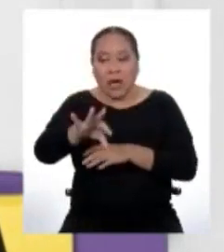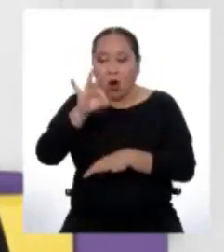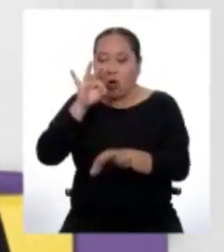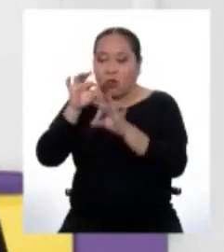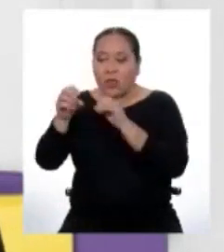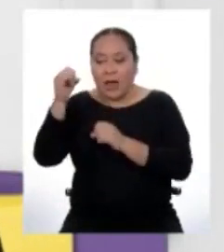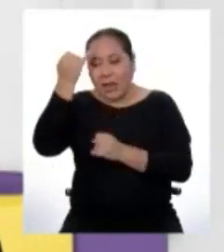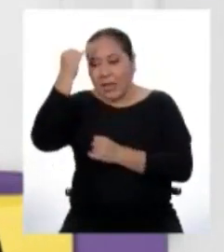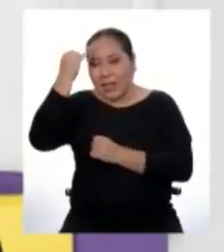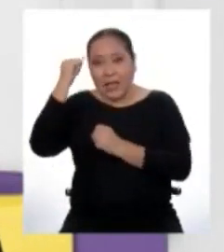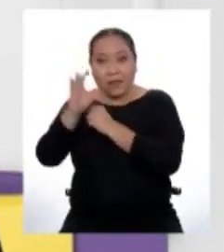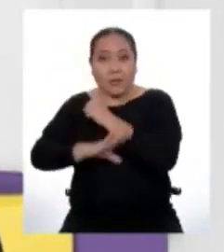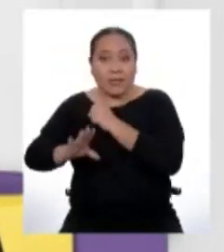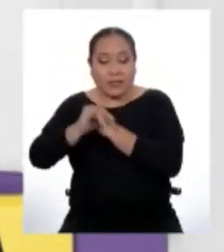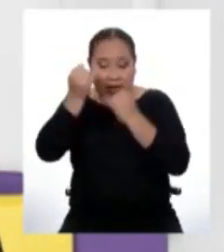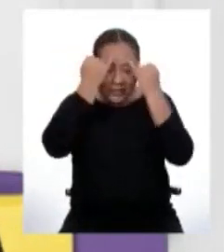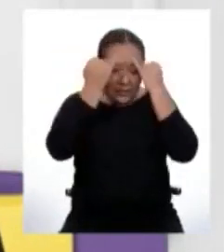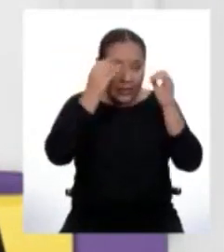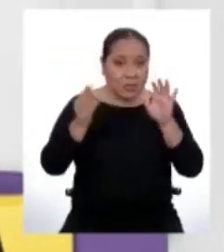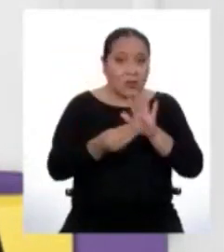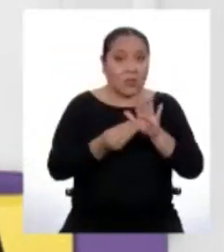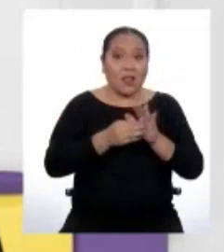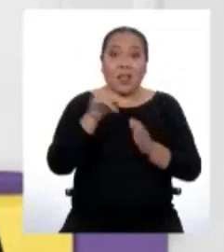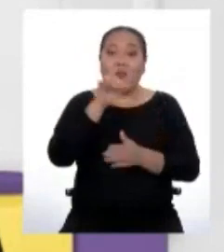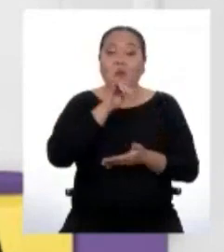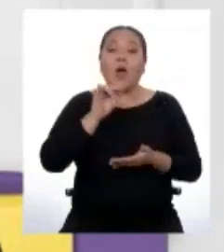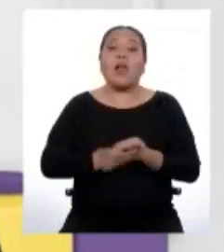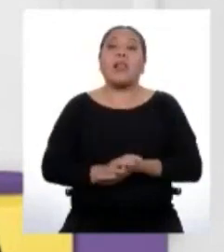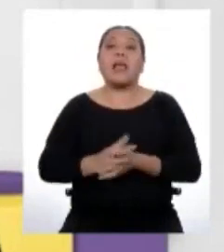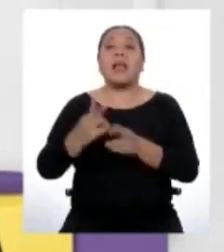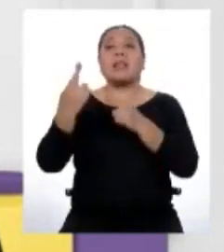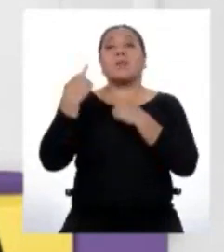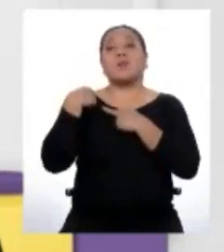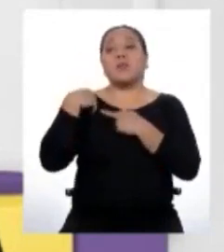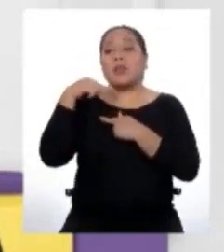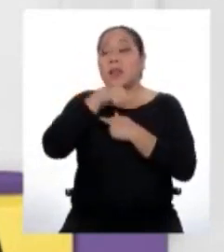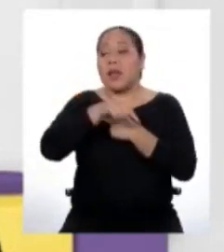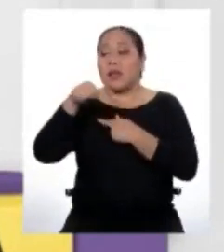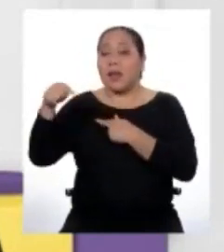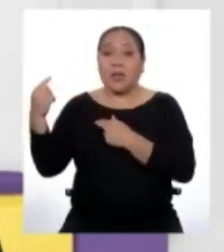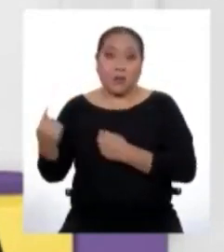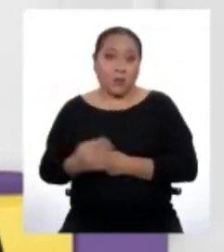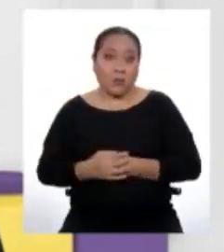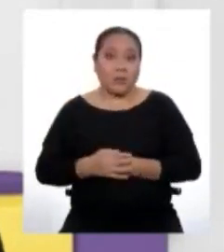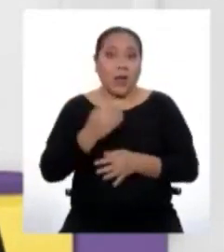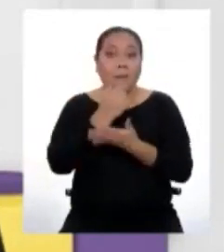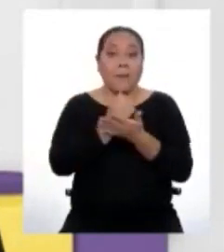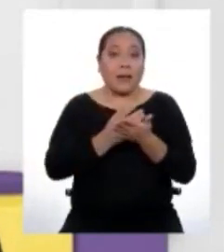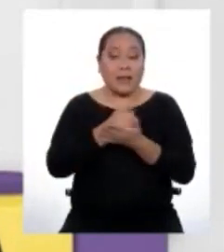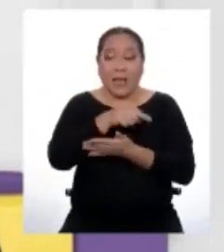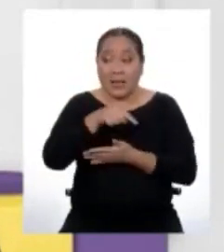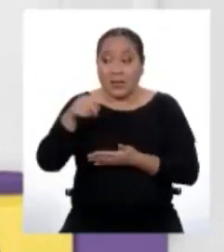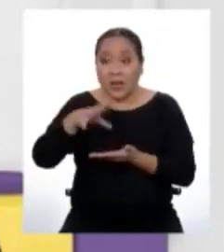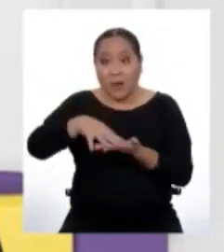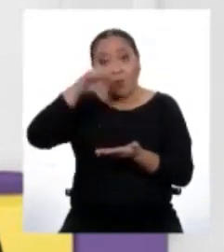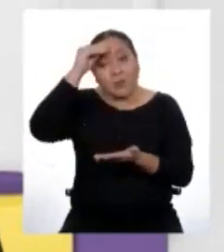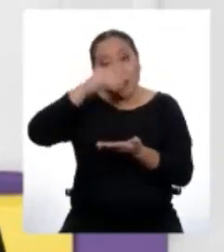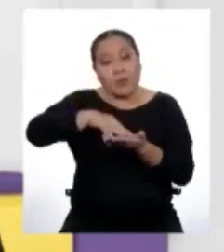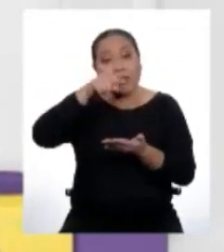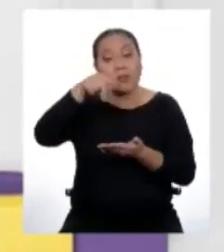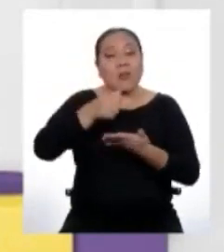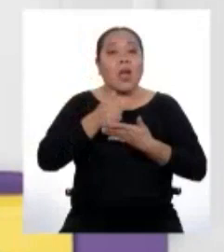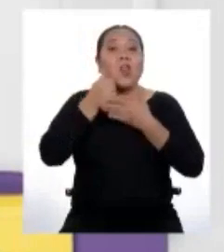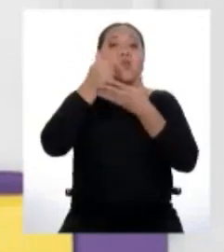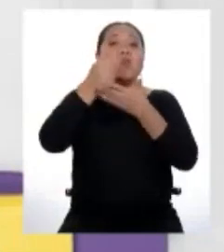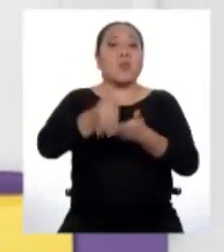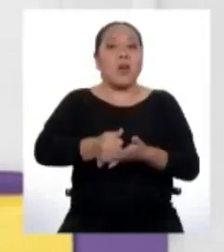ideas principales y secundarias, así como el papel que cumplen dentro de un texto. Todo esto que acabamos de aprender nos servirá para ser